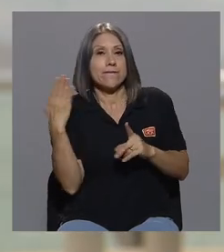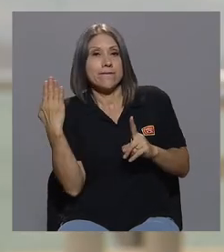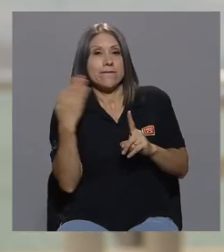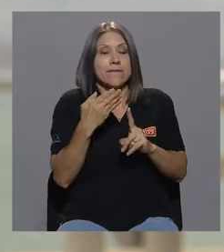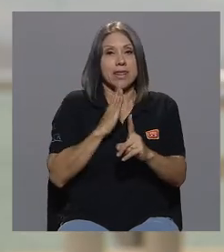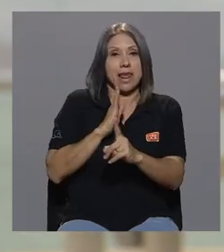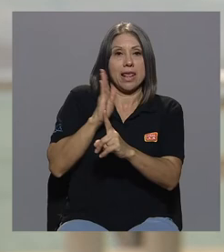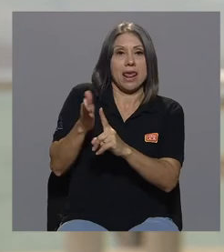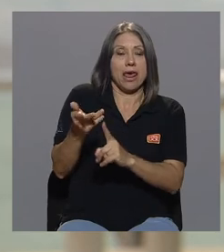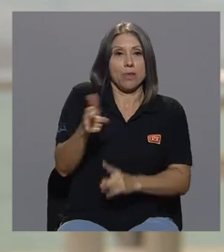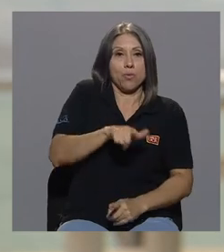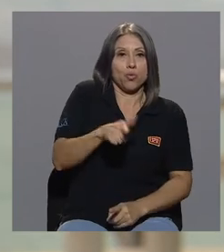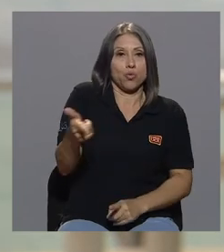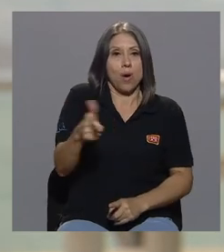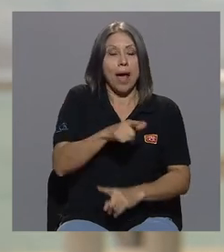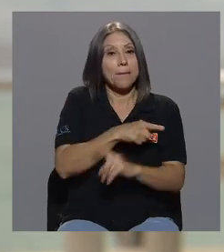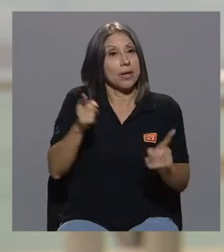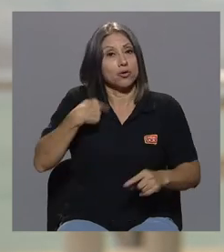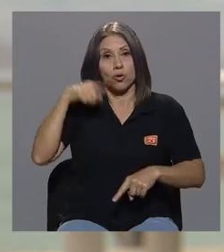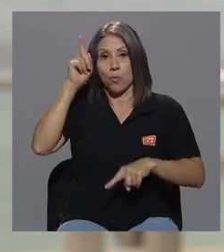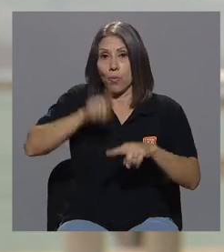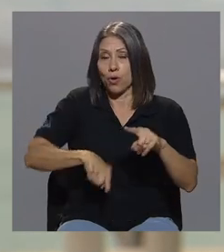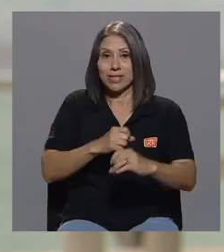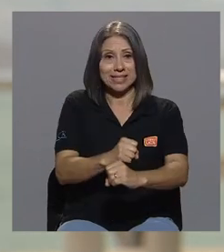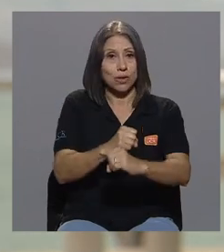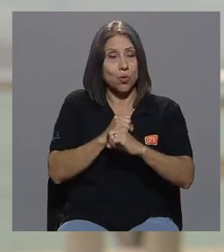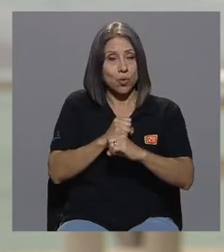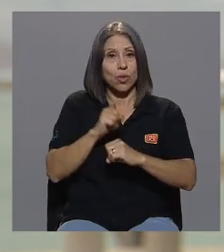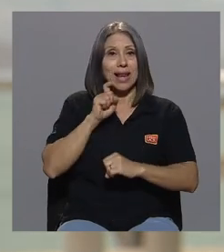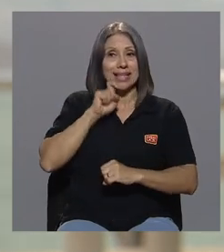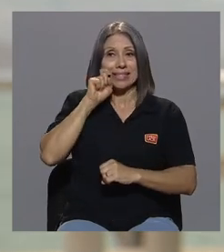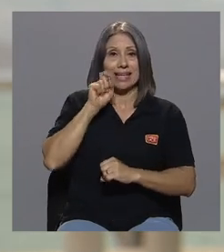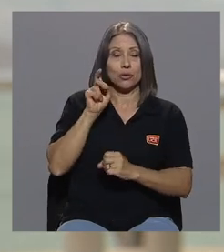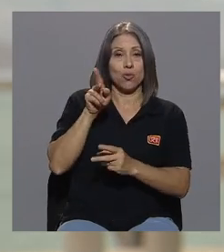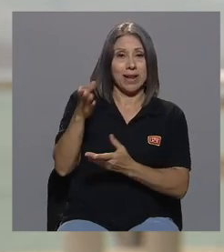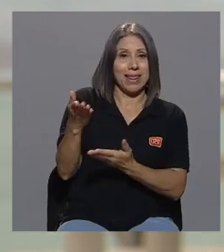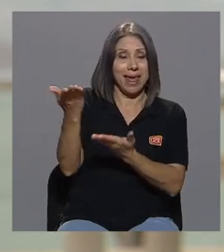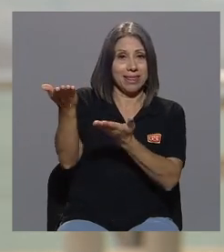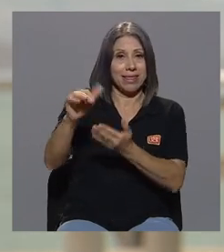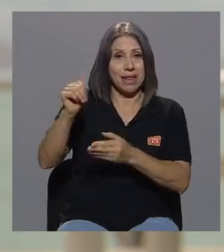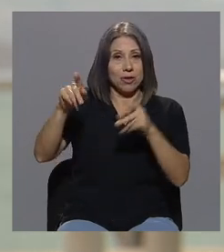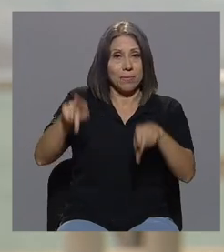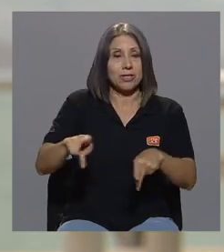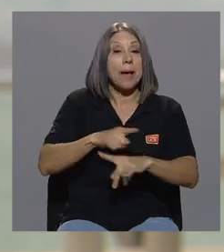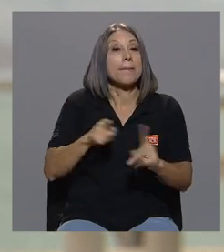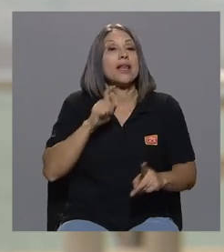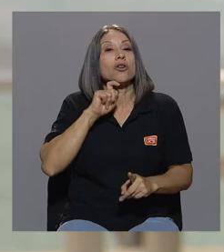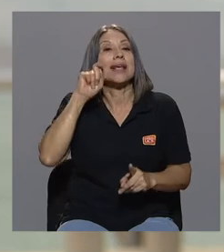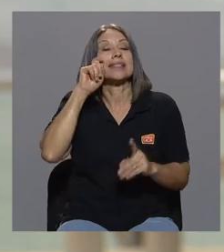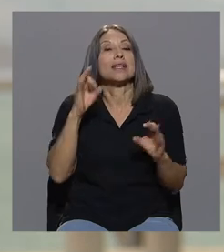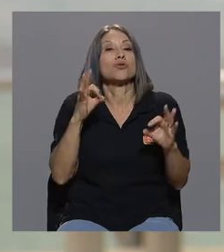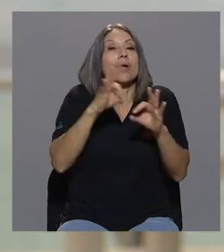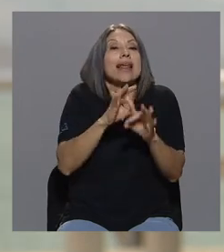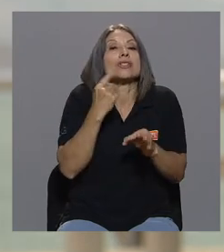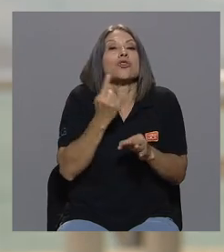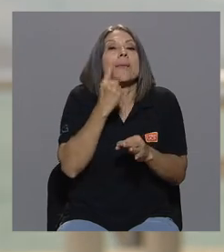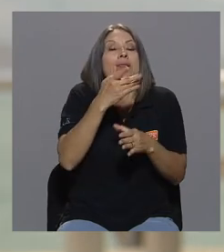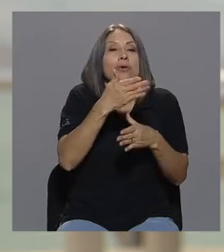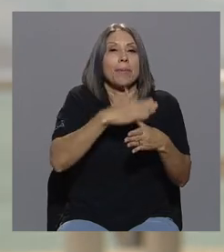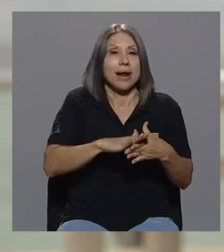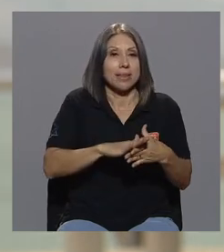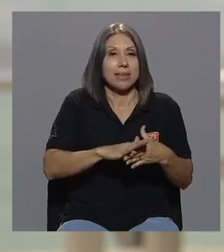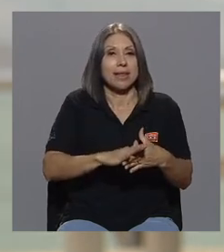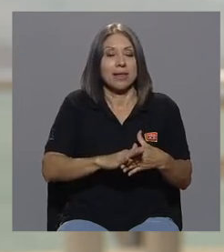mutua pero yo no puedo estar seguro de la sexualidad pero como la sexualidad es solamente una parte ¿verdad? es solamente una parte